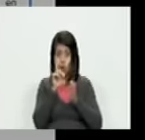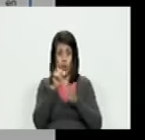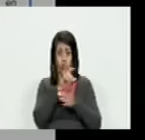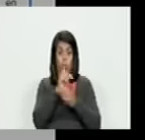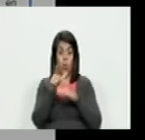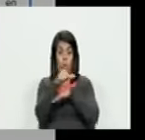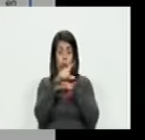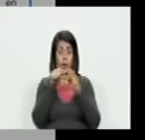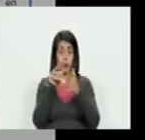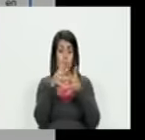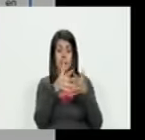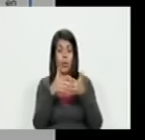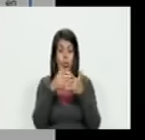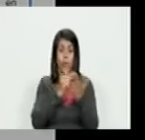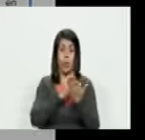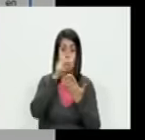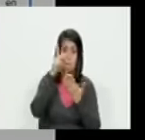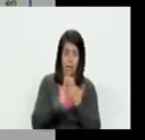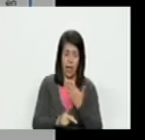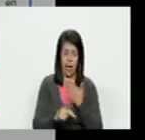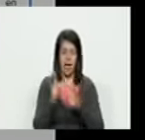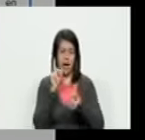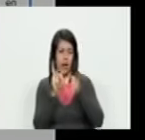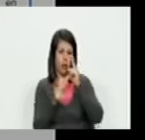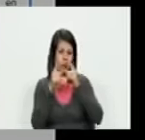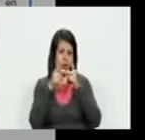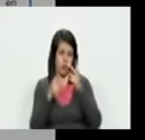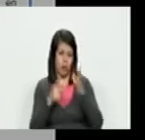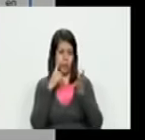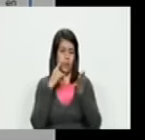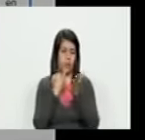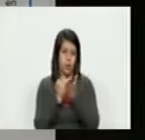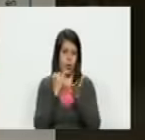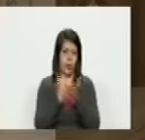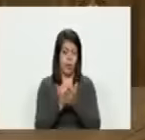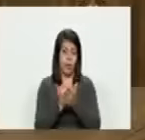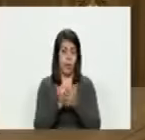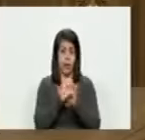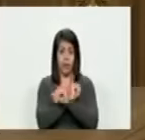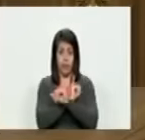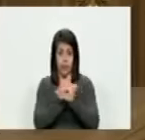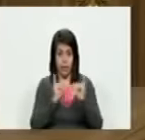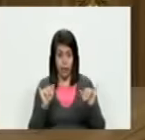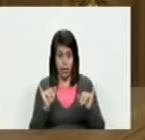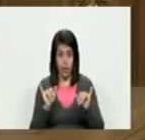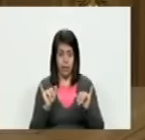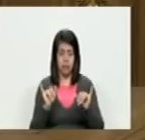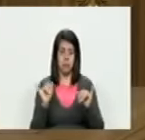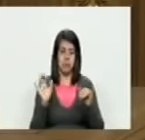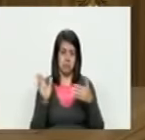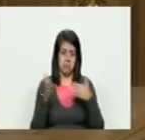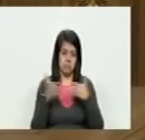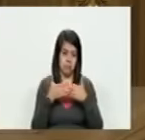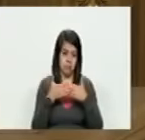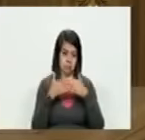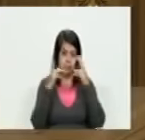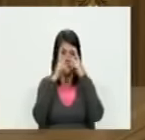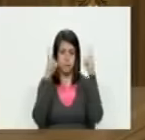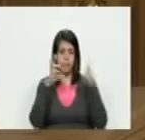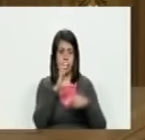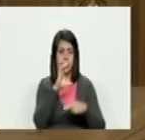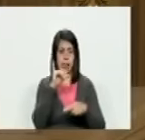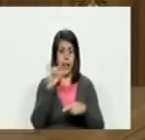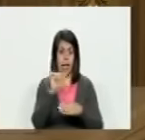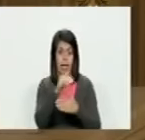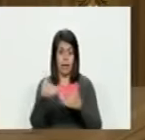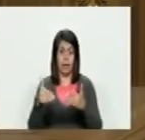operación encubierta eso es uno de los pocos casos que podemos probar y para terminar voy a cerrando un poco quiero que vean que es la CIA detrás